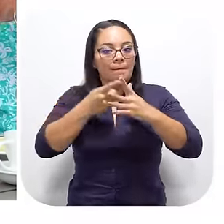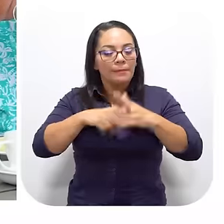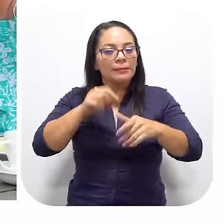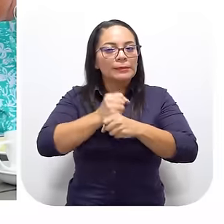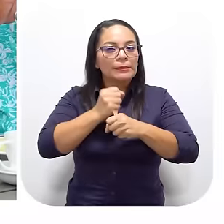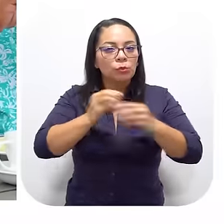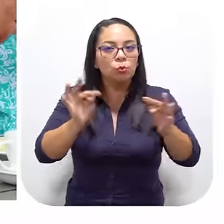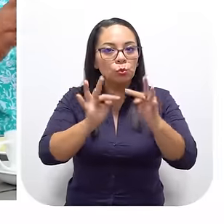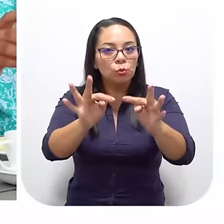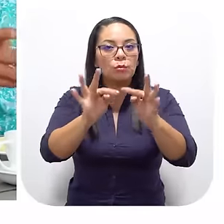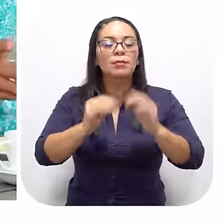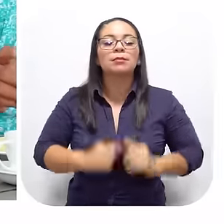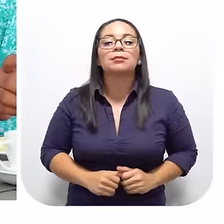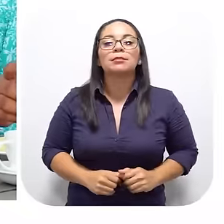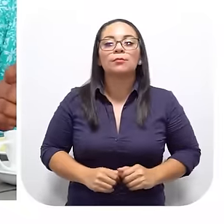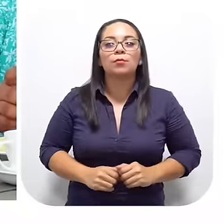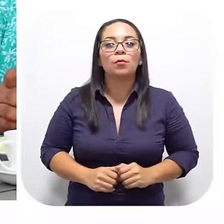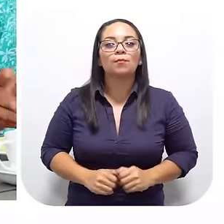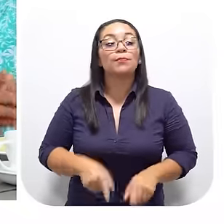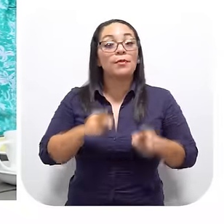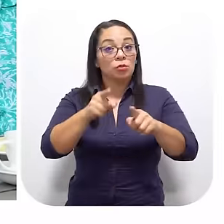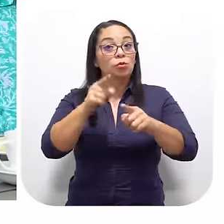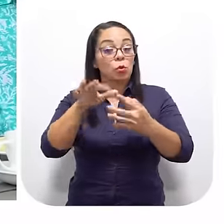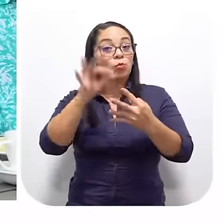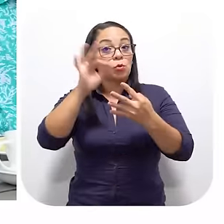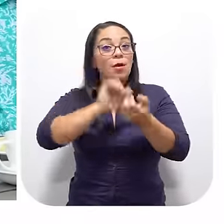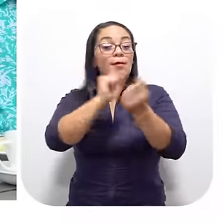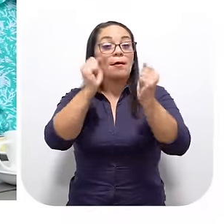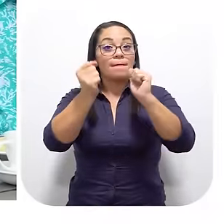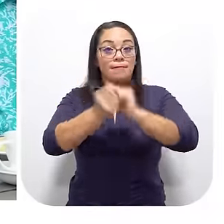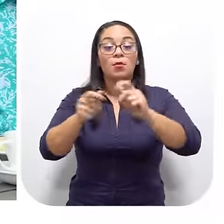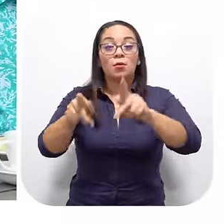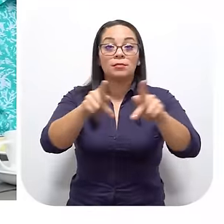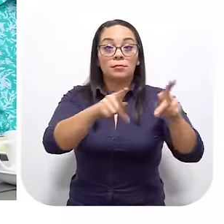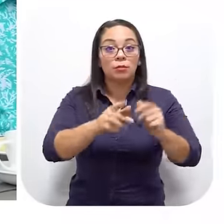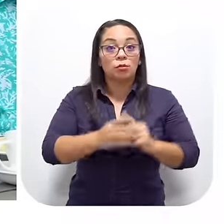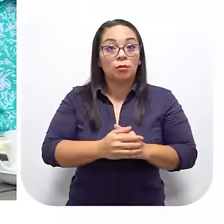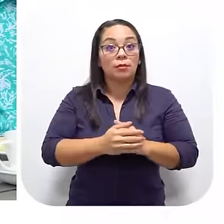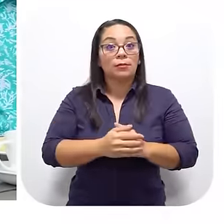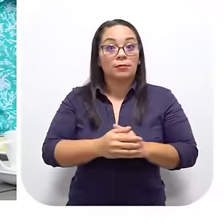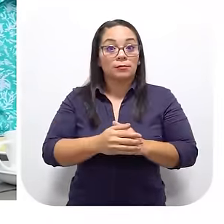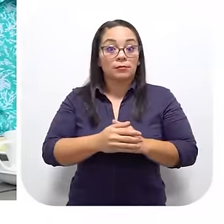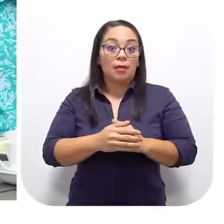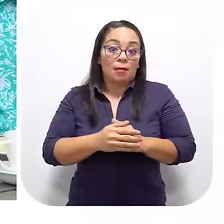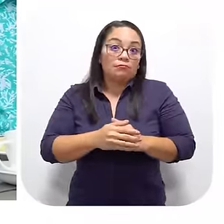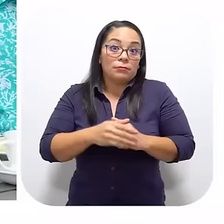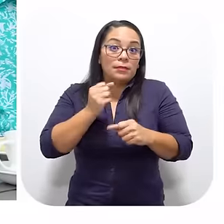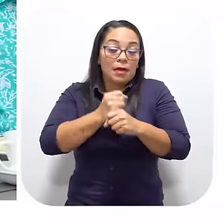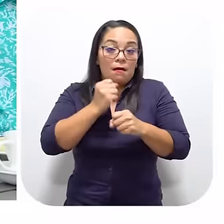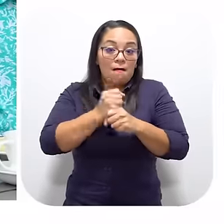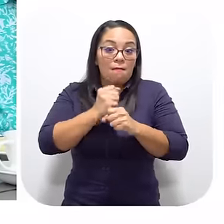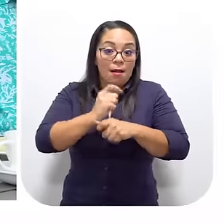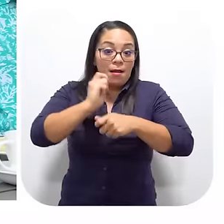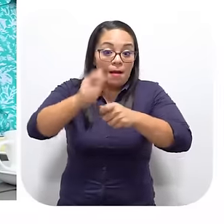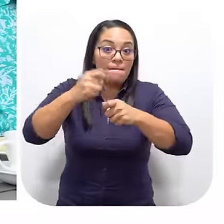parte turística Y es una opción Que ha cambiado A las personas Que vivíamos de la